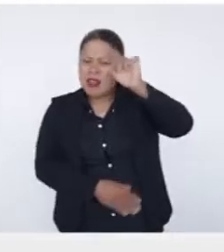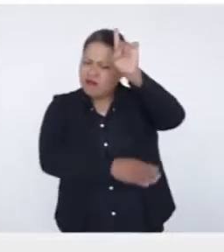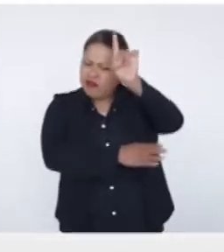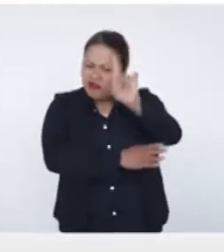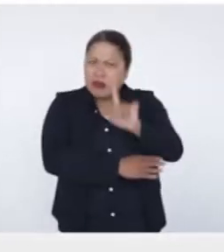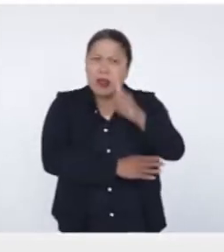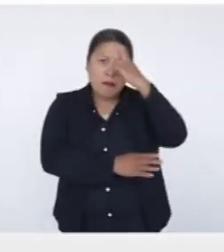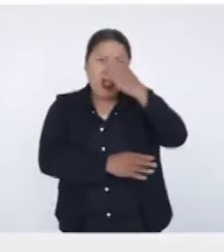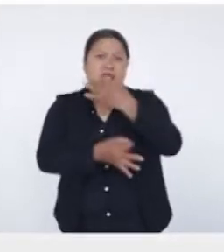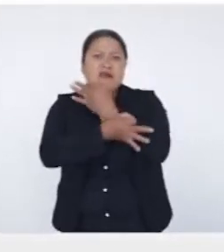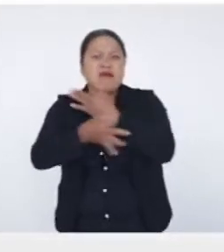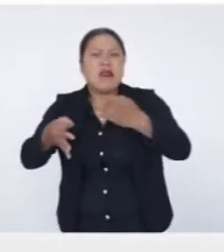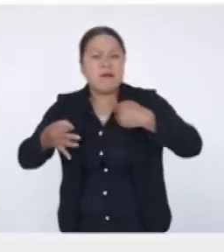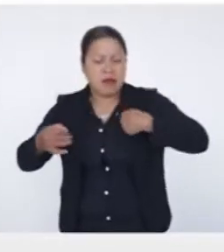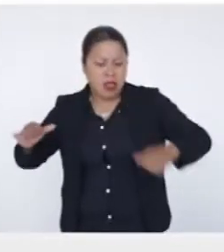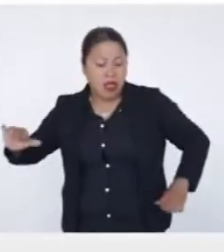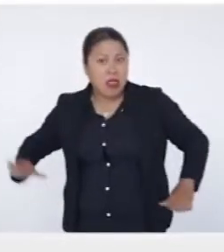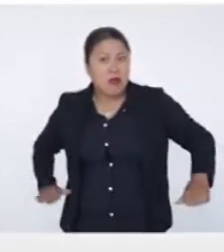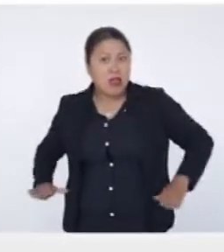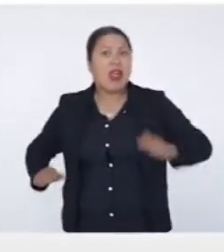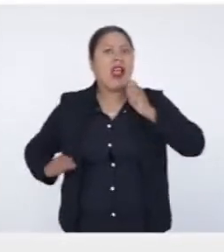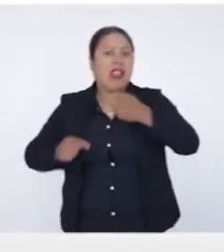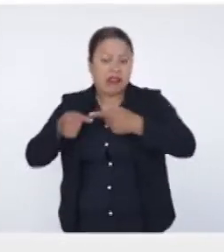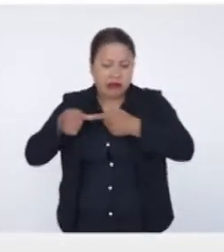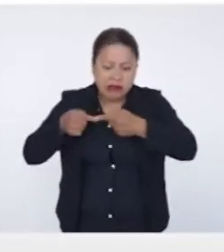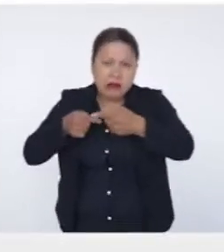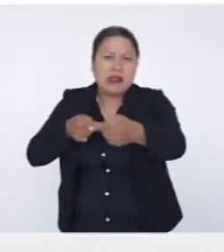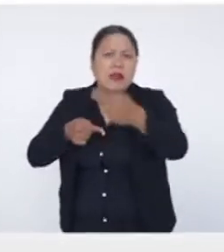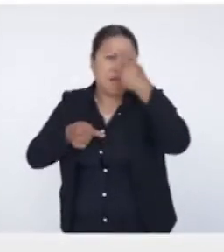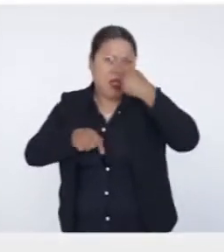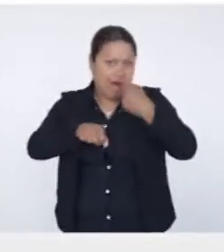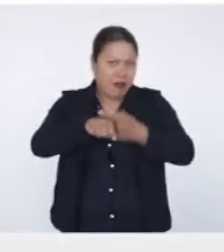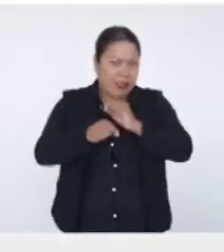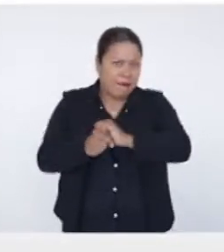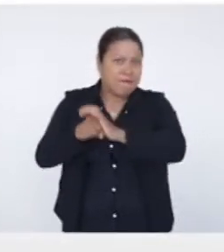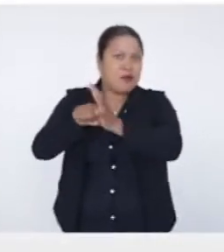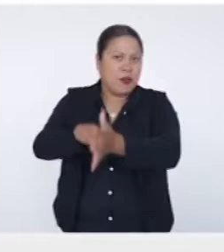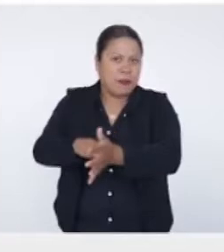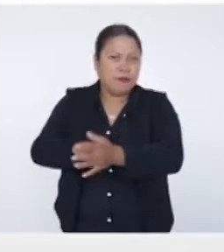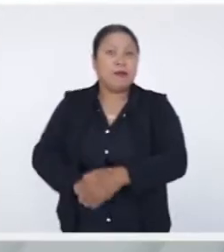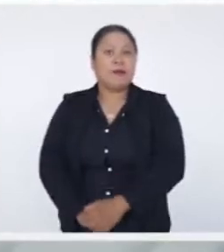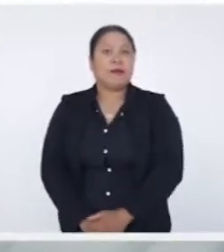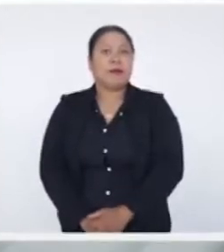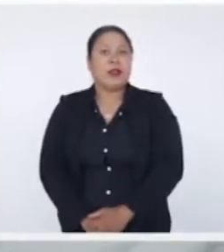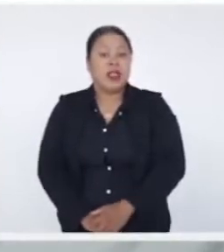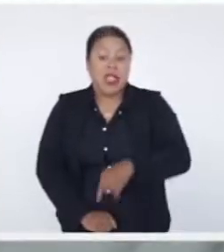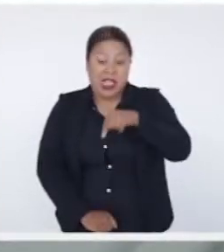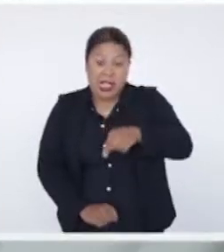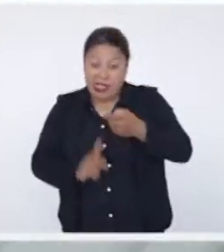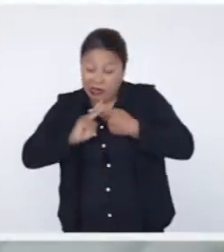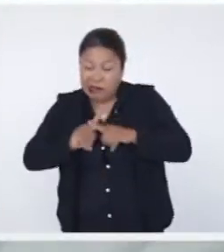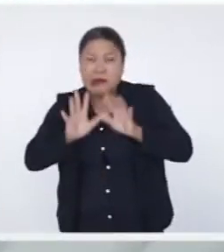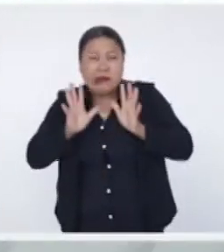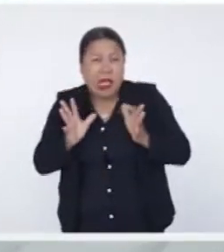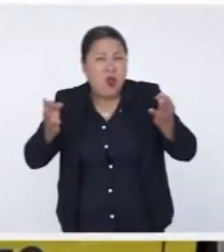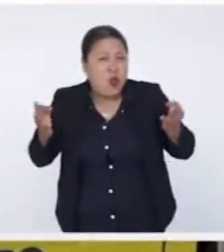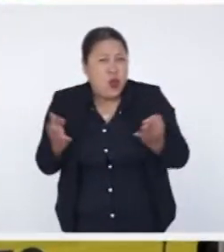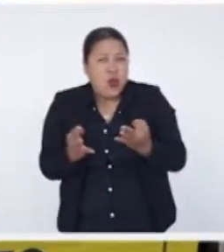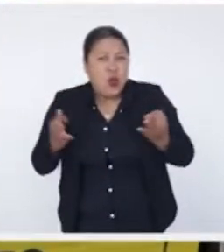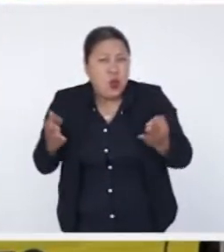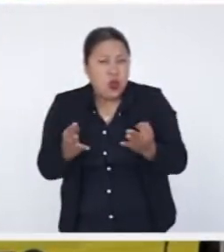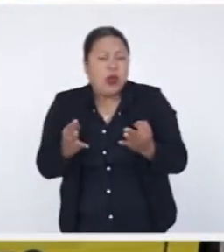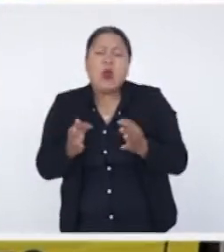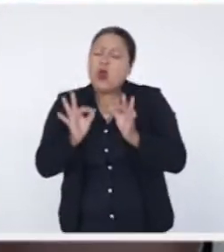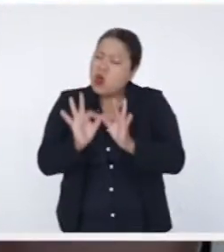A pesar de las secuelas de la pandemia, Oaxaca sigue avanzando y creciendo en materia económica y social, aseguró el mandatario estatal Alejandro Muradino Josa.